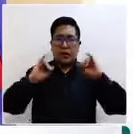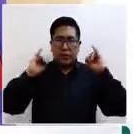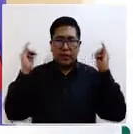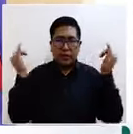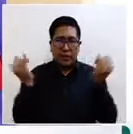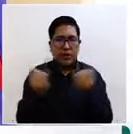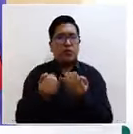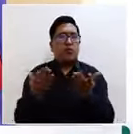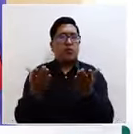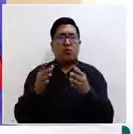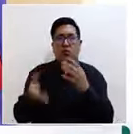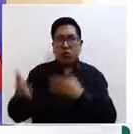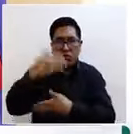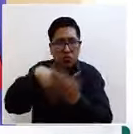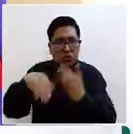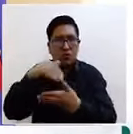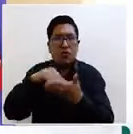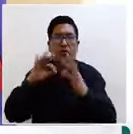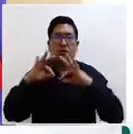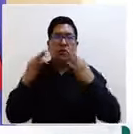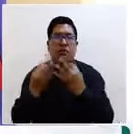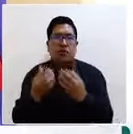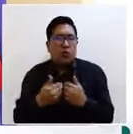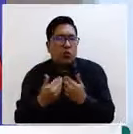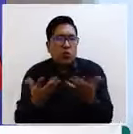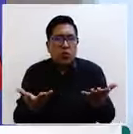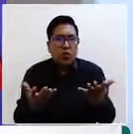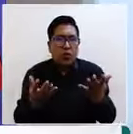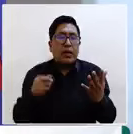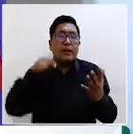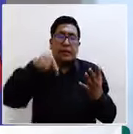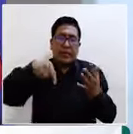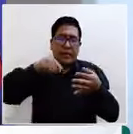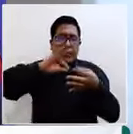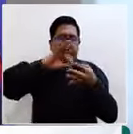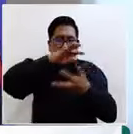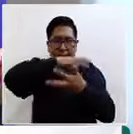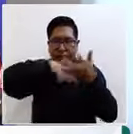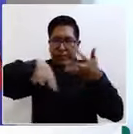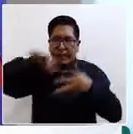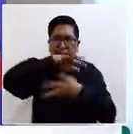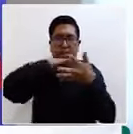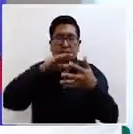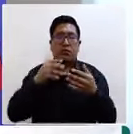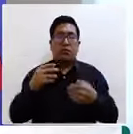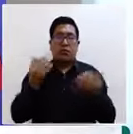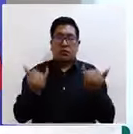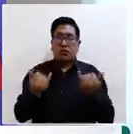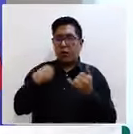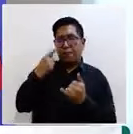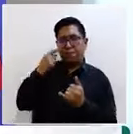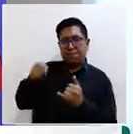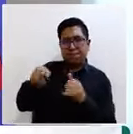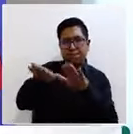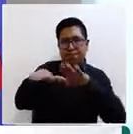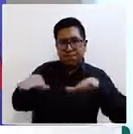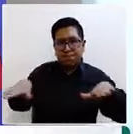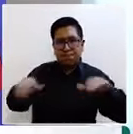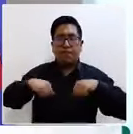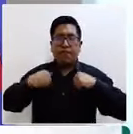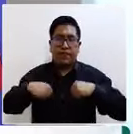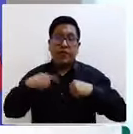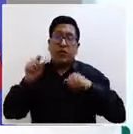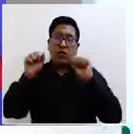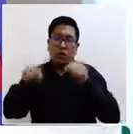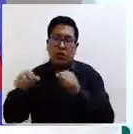reintegración familiar. ¿Cómo se debe dar esa reintegración familiar? ¿Cómo es que las niñas, niños y adolescentes pueden